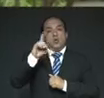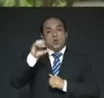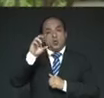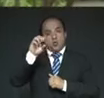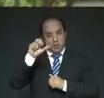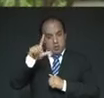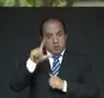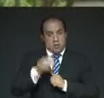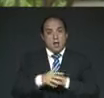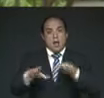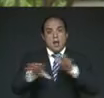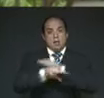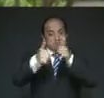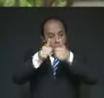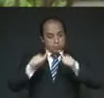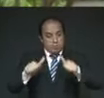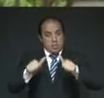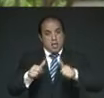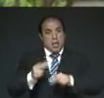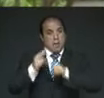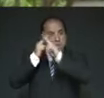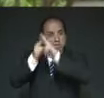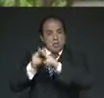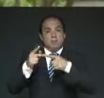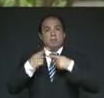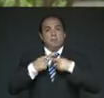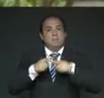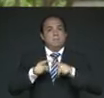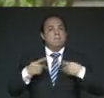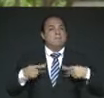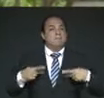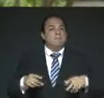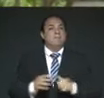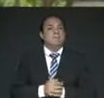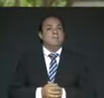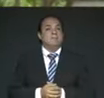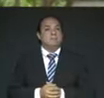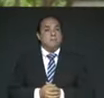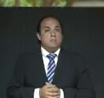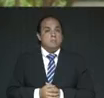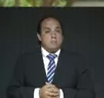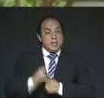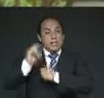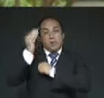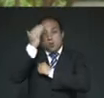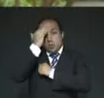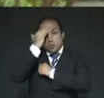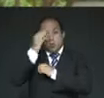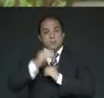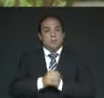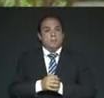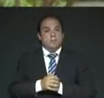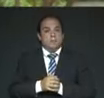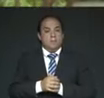Cambiemos los monumentos para celebrar a personas diferentes. Reconozcamos la